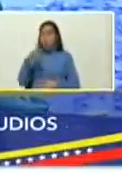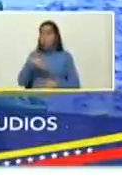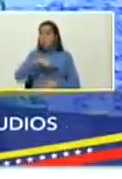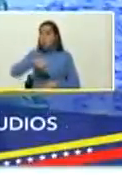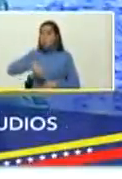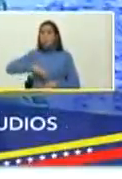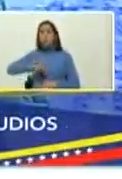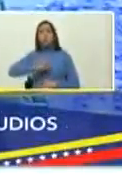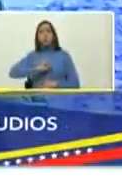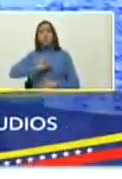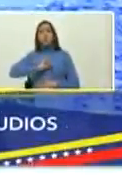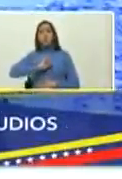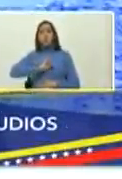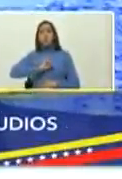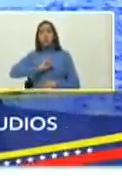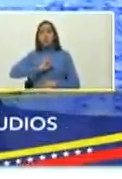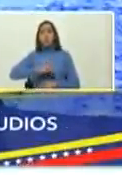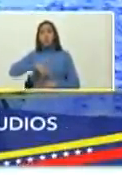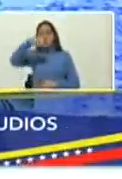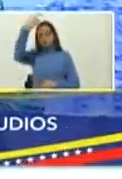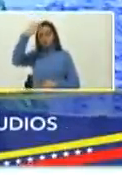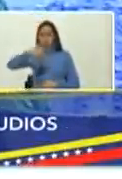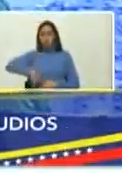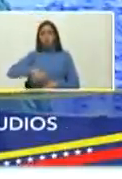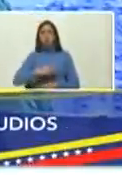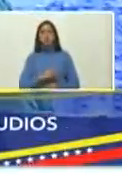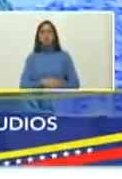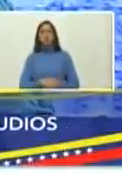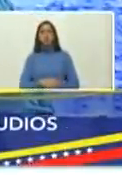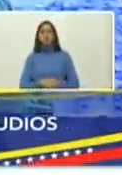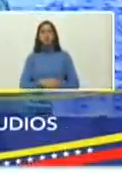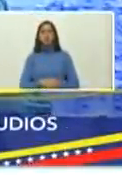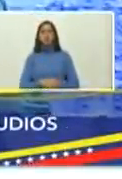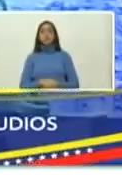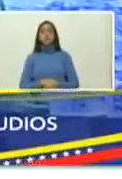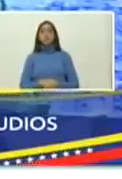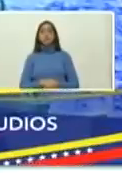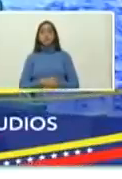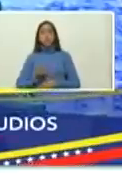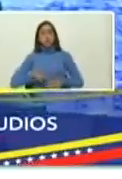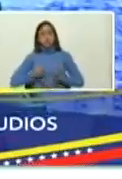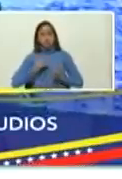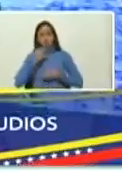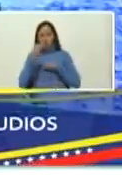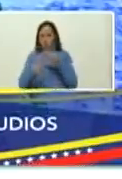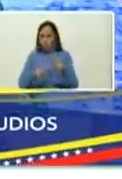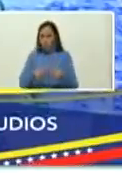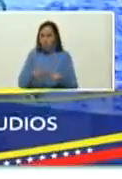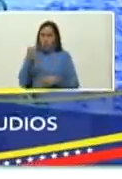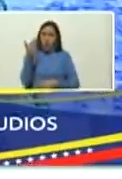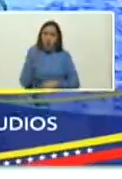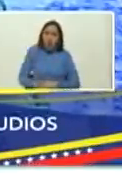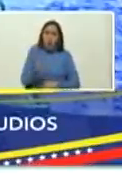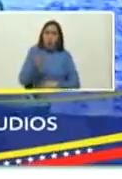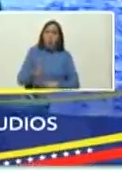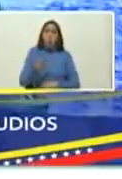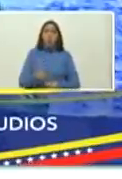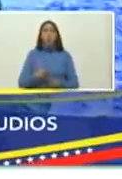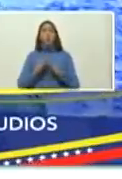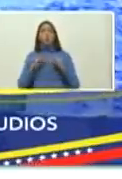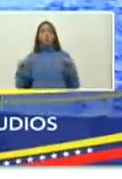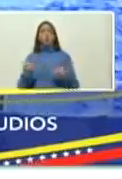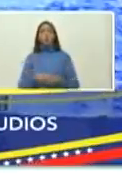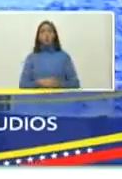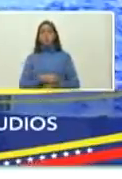sido de lo que somos y de lo que estamos dispuestos a hacer que es lo más importante de todo